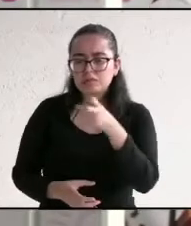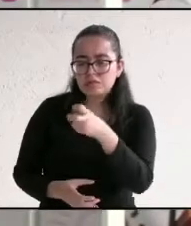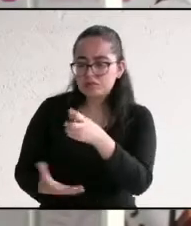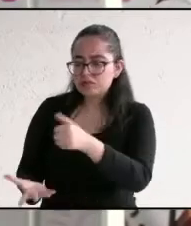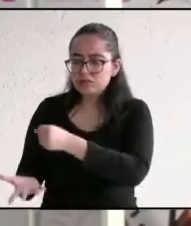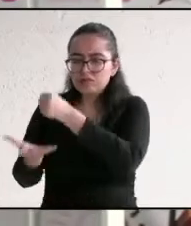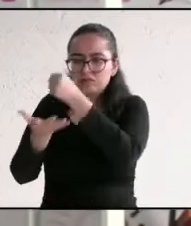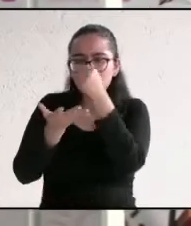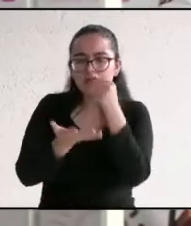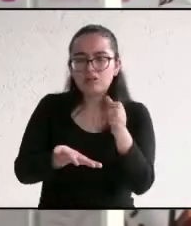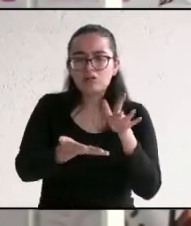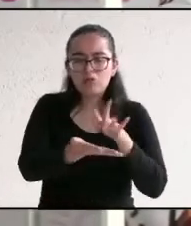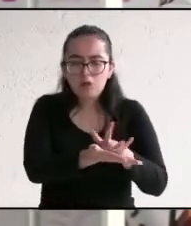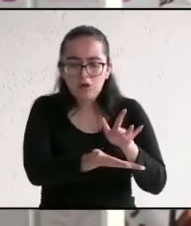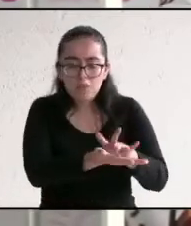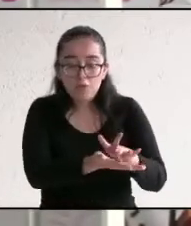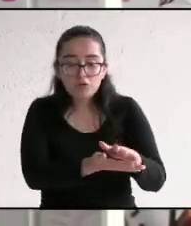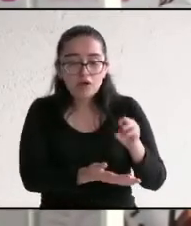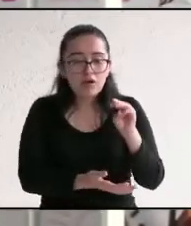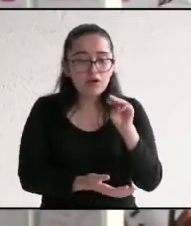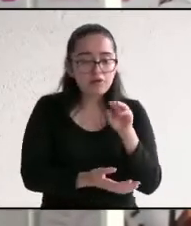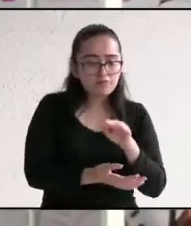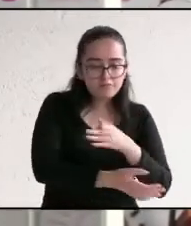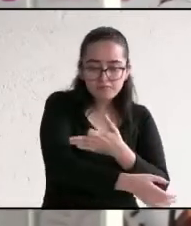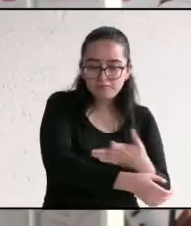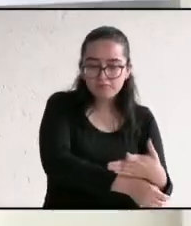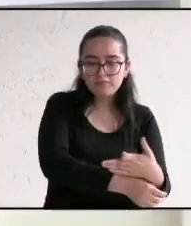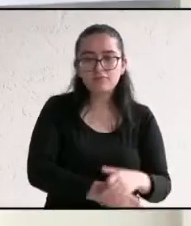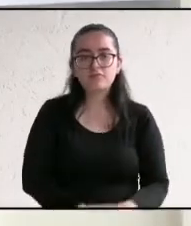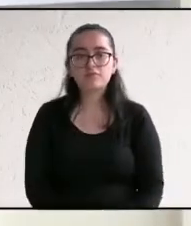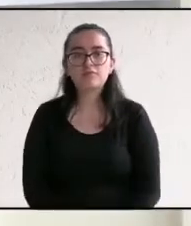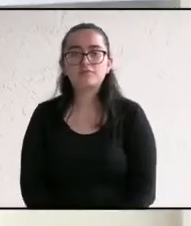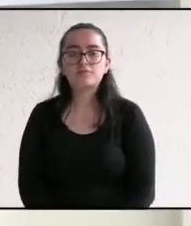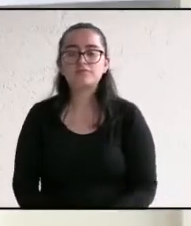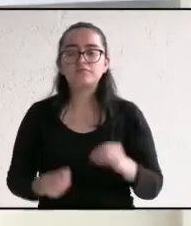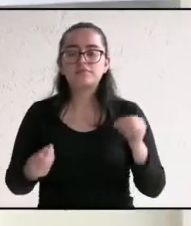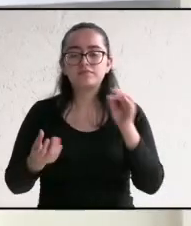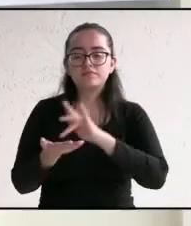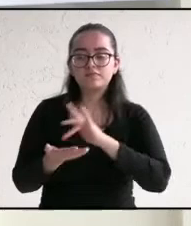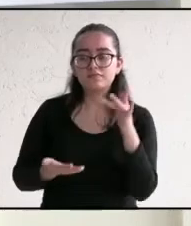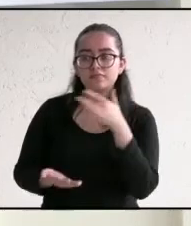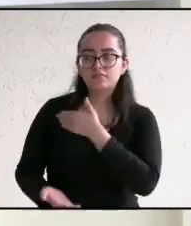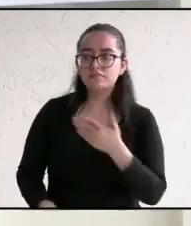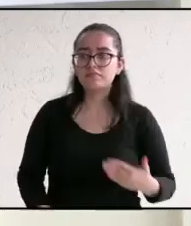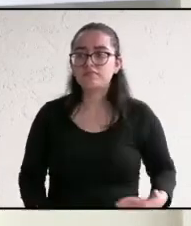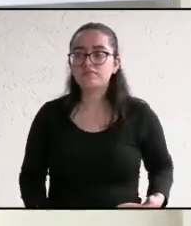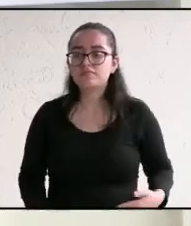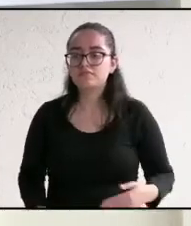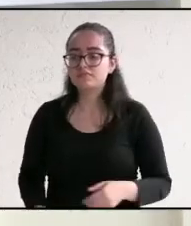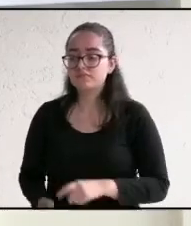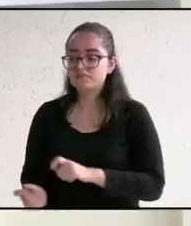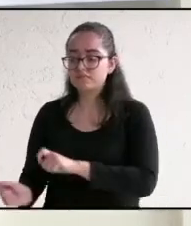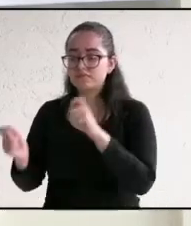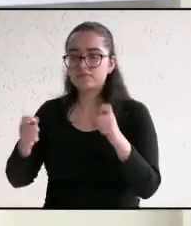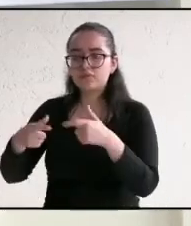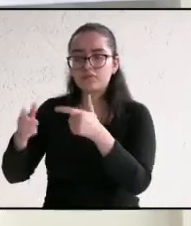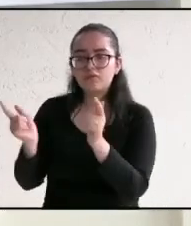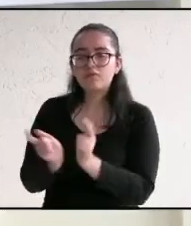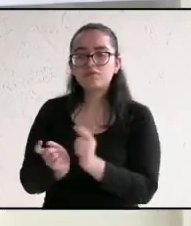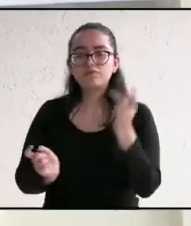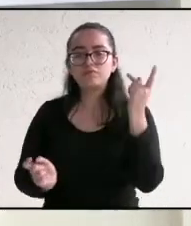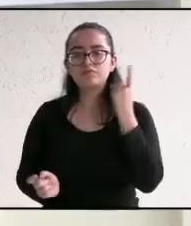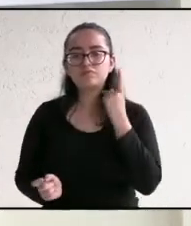basura podremos apoyar a todas esas familias. Muchas gracias, candidato. Ahora le toca el turno a la